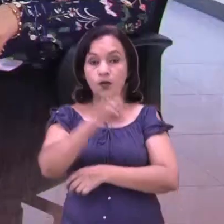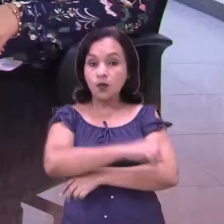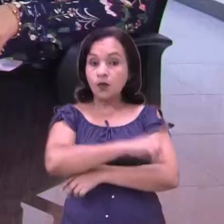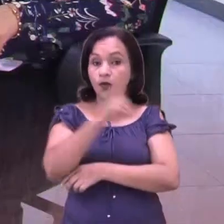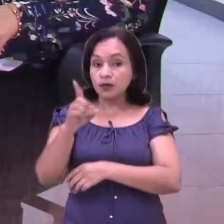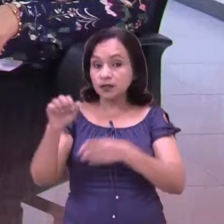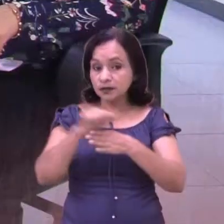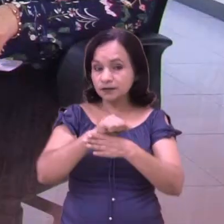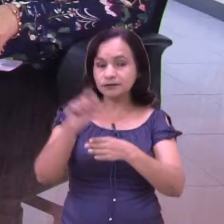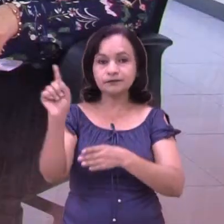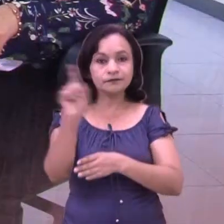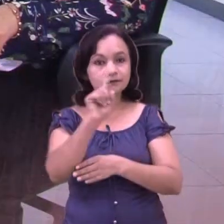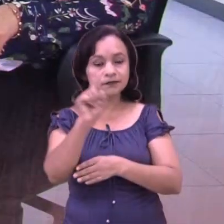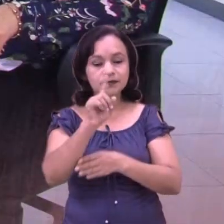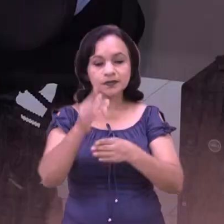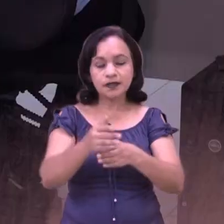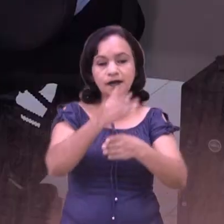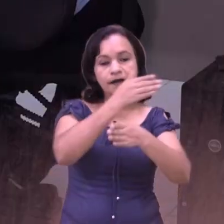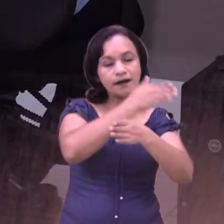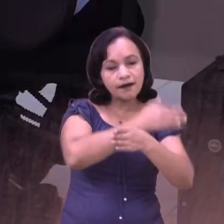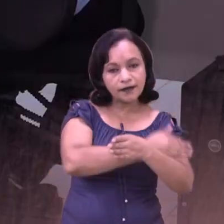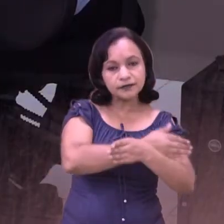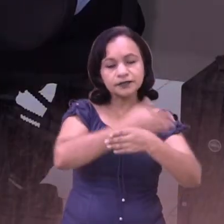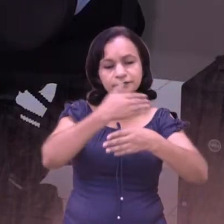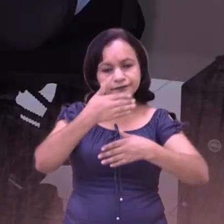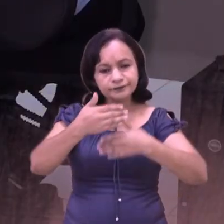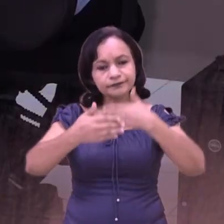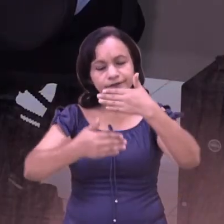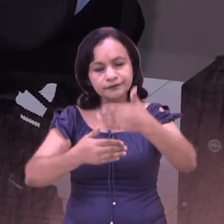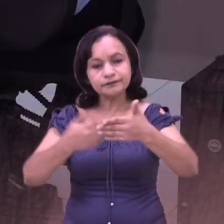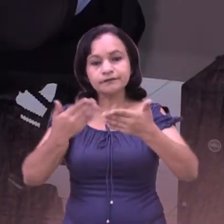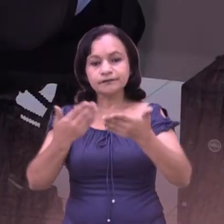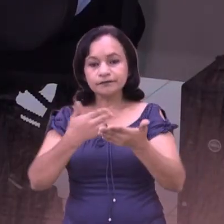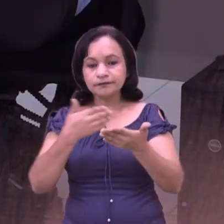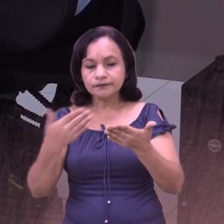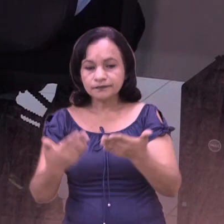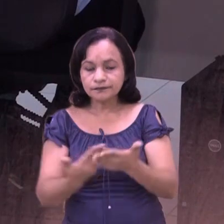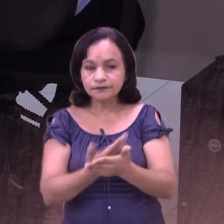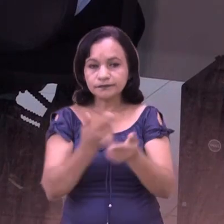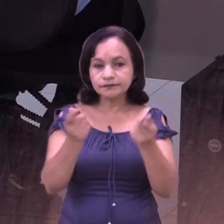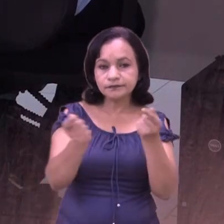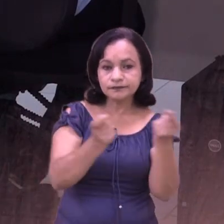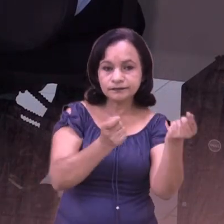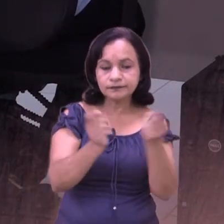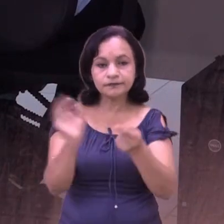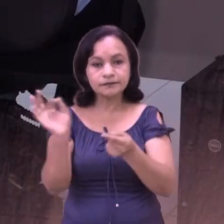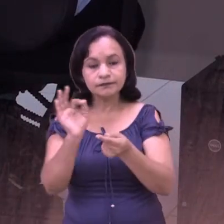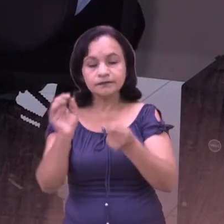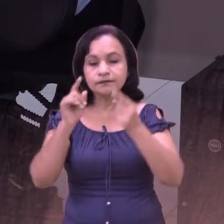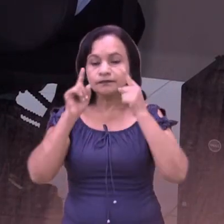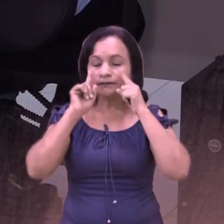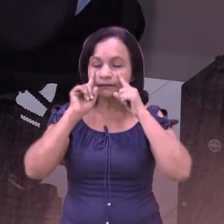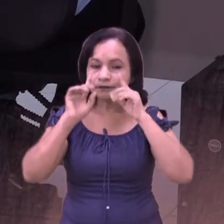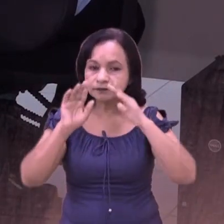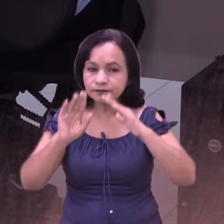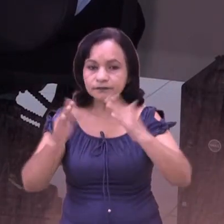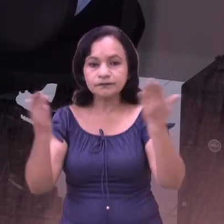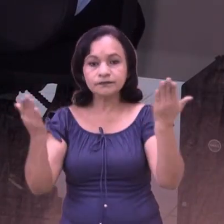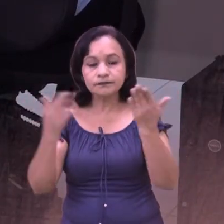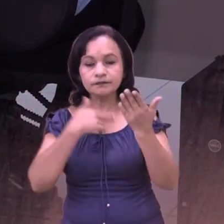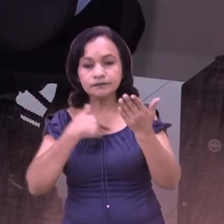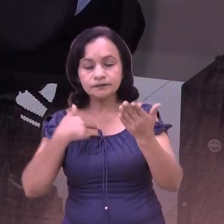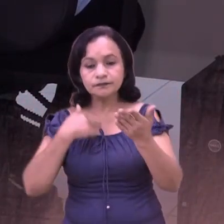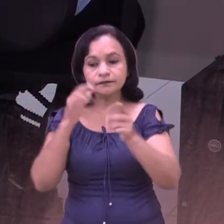se refiere al día en que se hace el ejercicio, sino que es todo un proceso que permite desde la actualización, del manejo de los mecanismos de